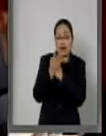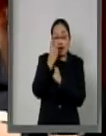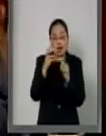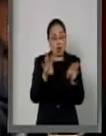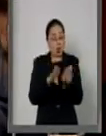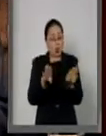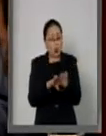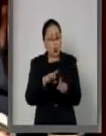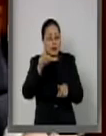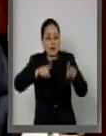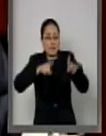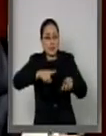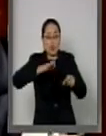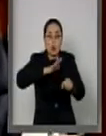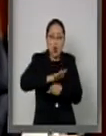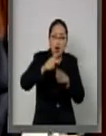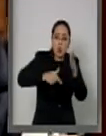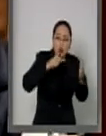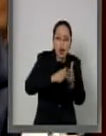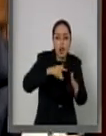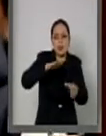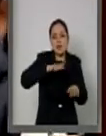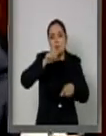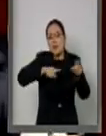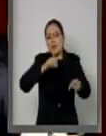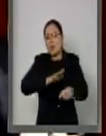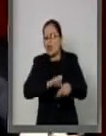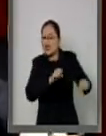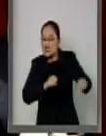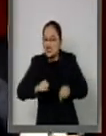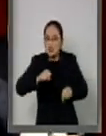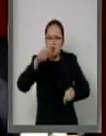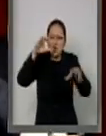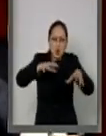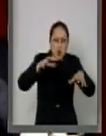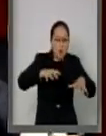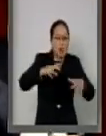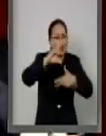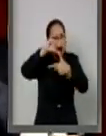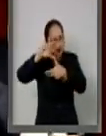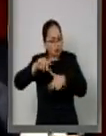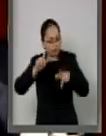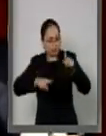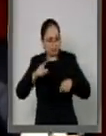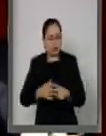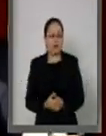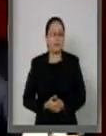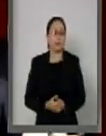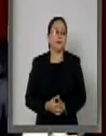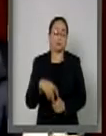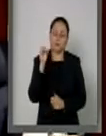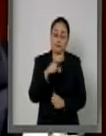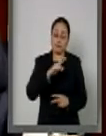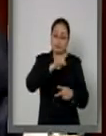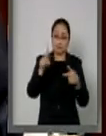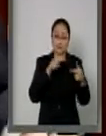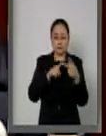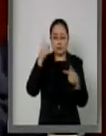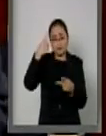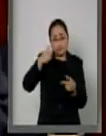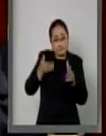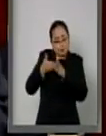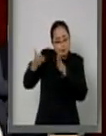cambian por siniestro y por geografía. En segundo lugar, se utilizan para la rehabilitación y reconstrucción de la